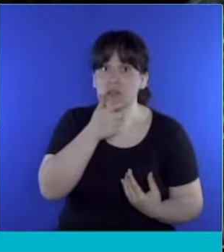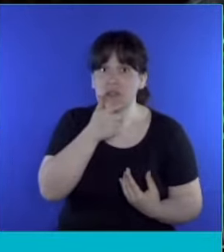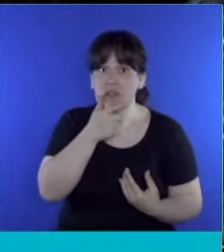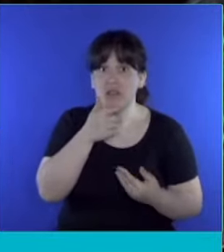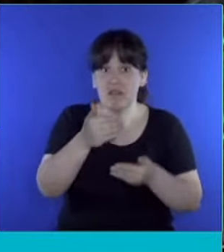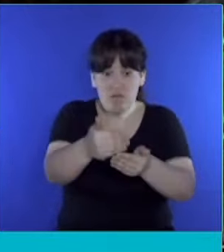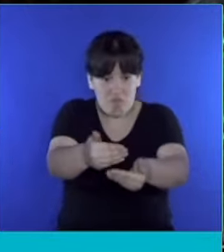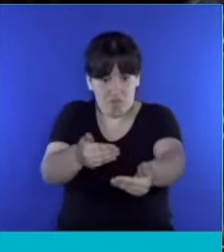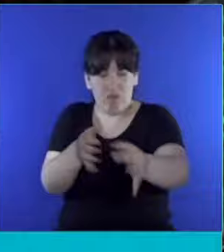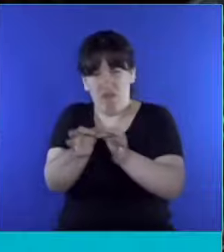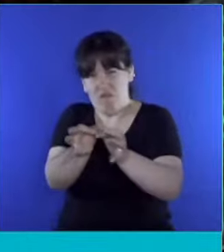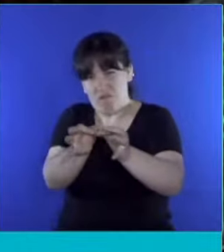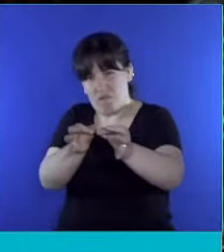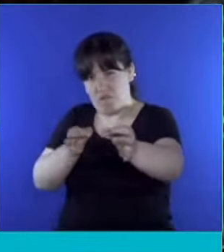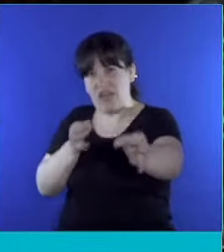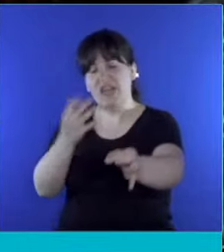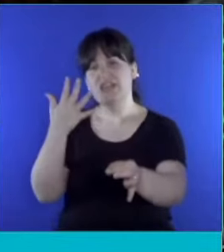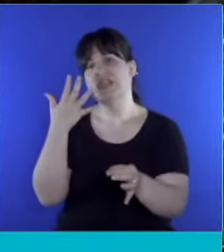de 5 metros de longitud.